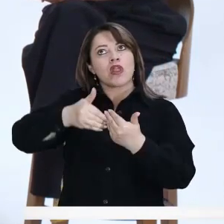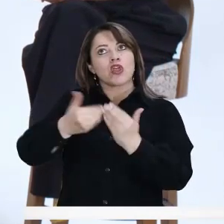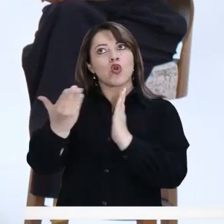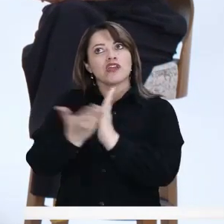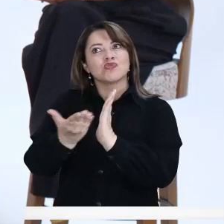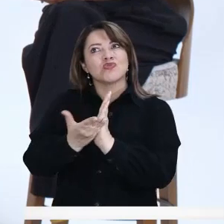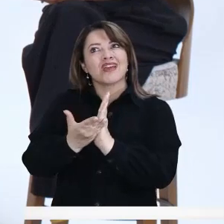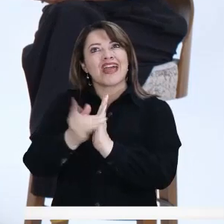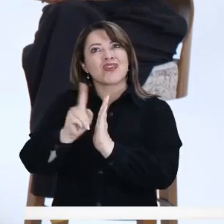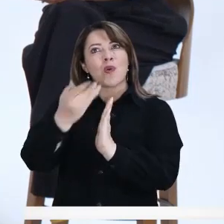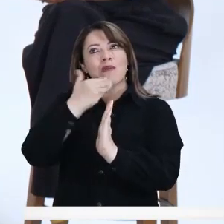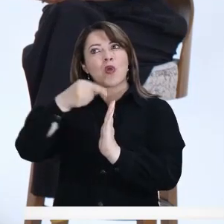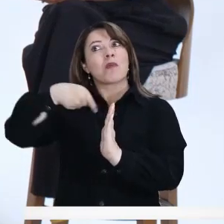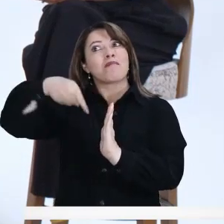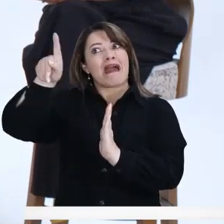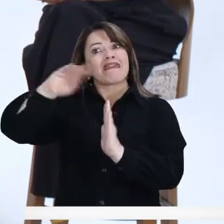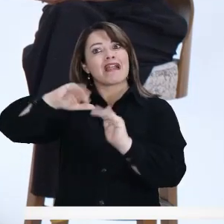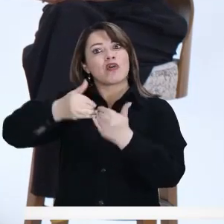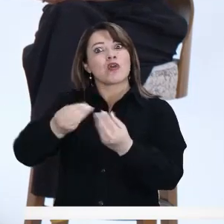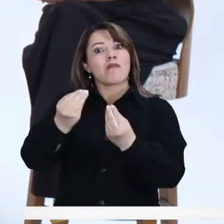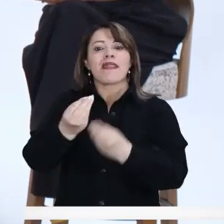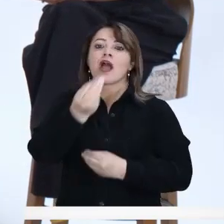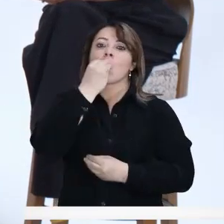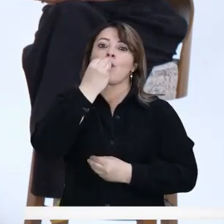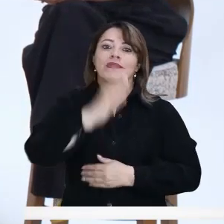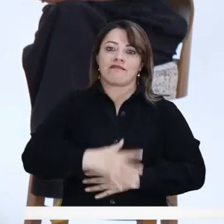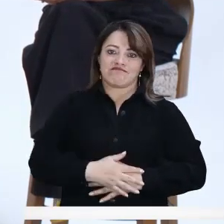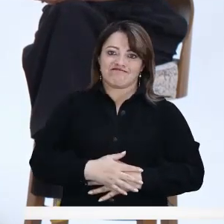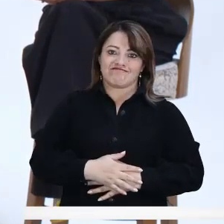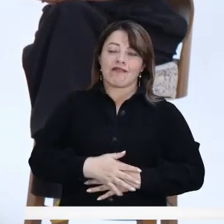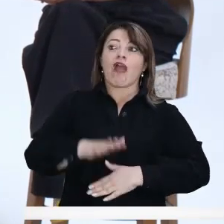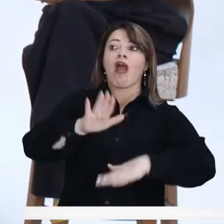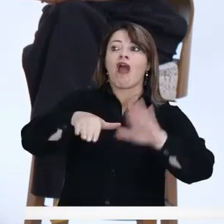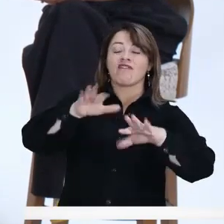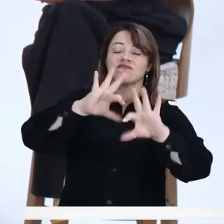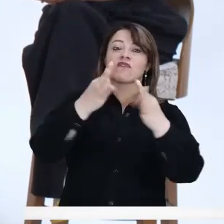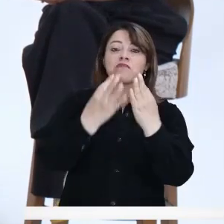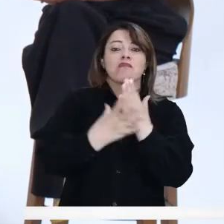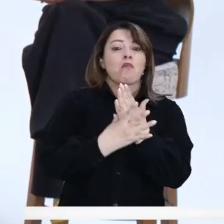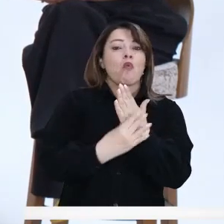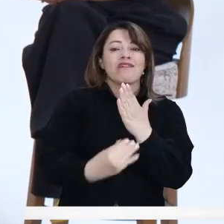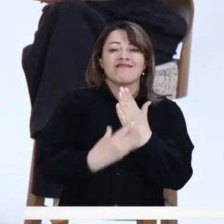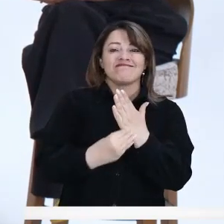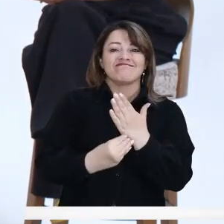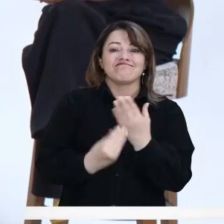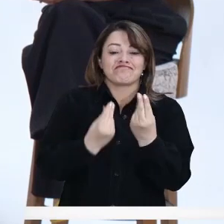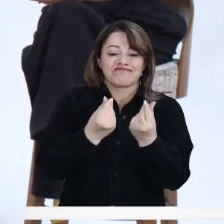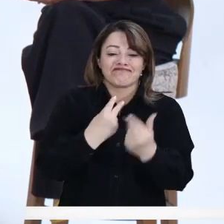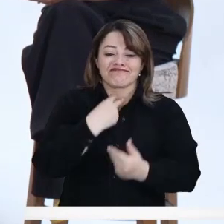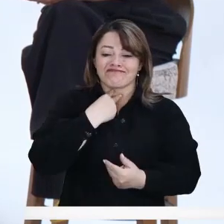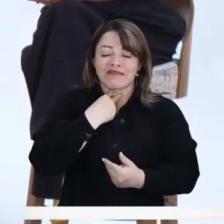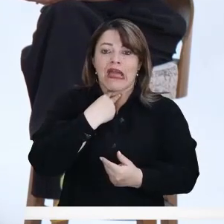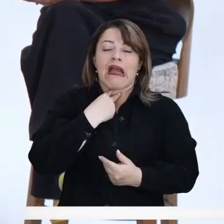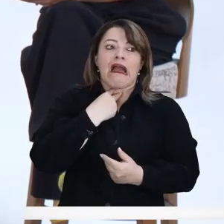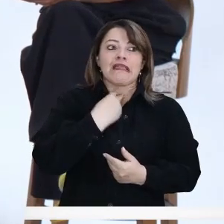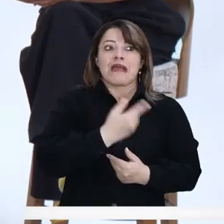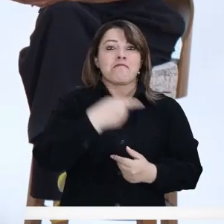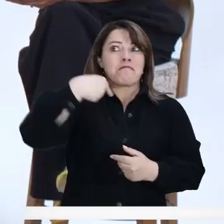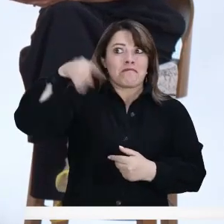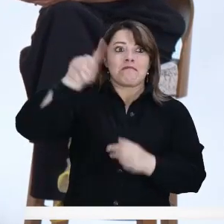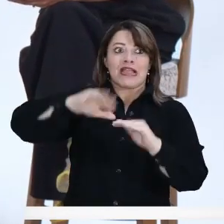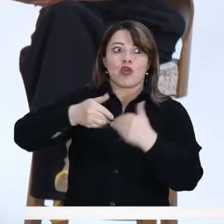cuidado, si no van a alimentarse. Así de concreto es, porque las condiciones de pobreza y las condiciones económicas de